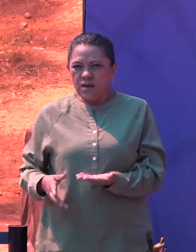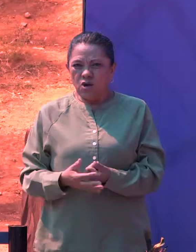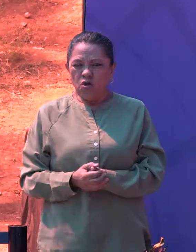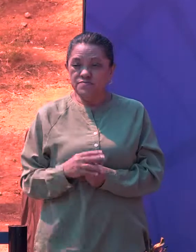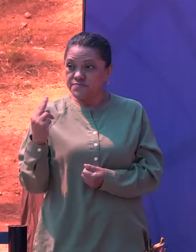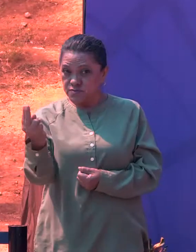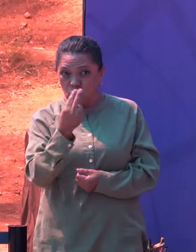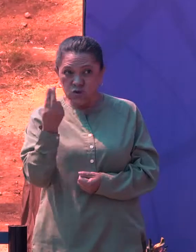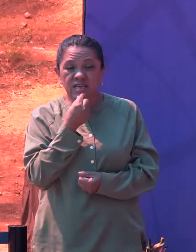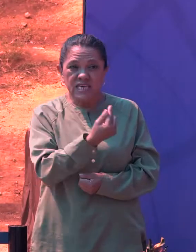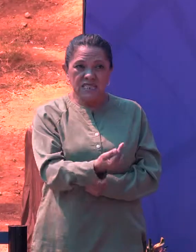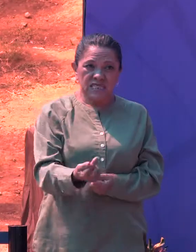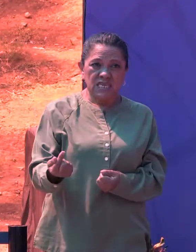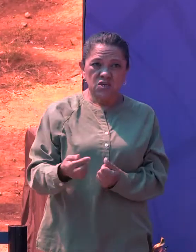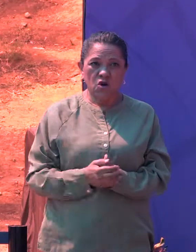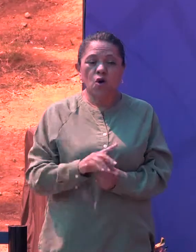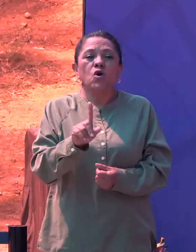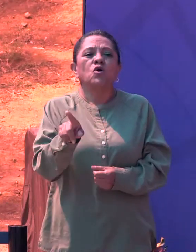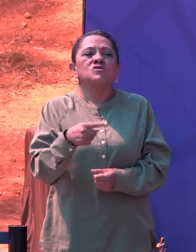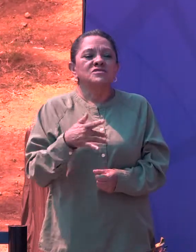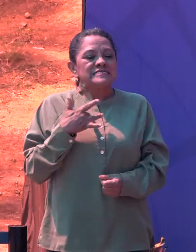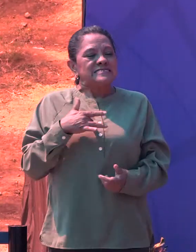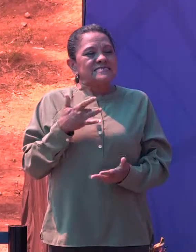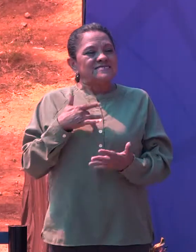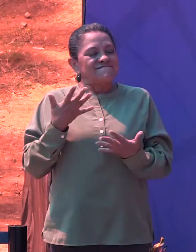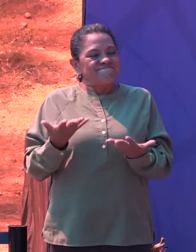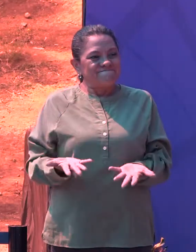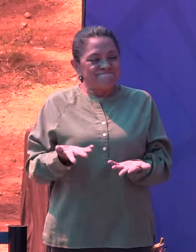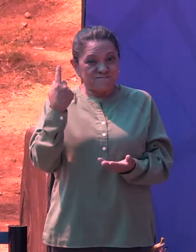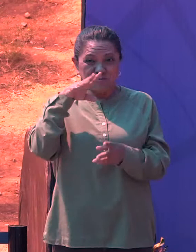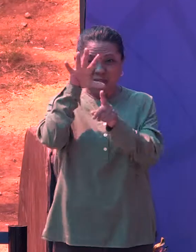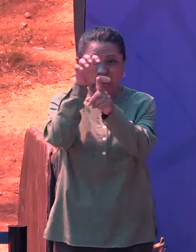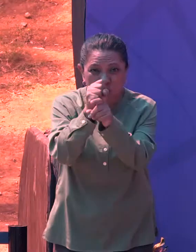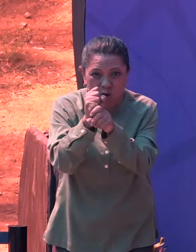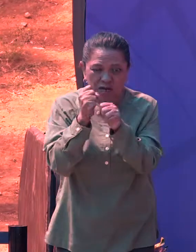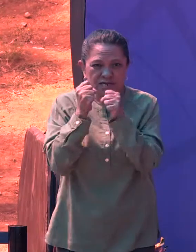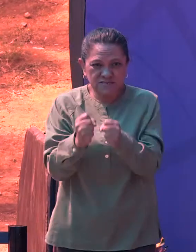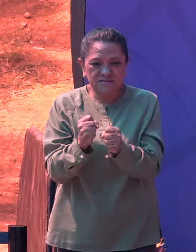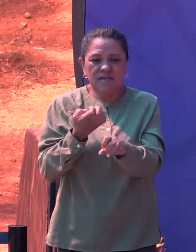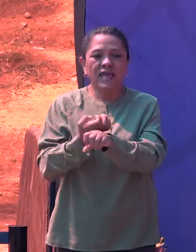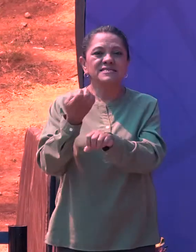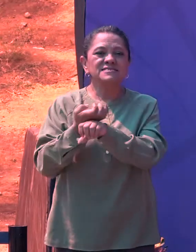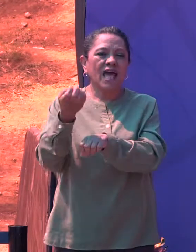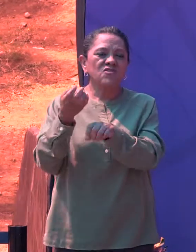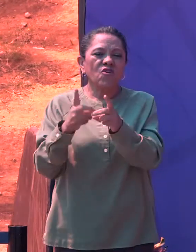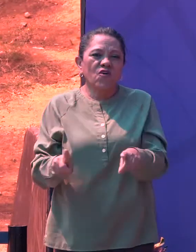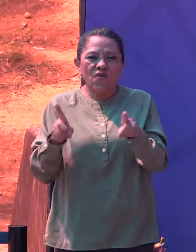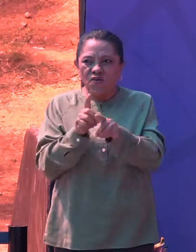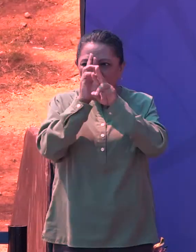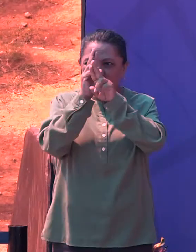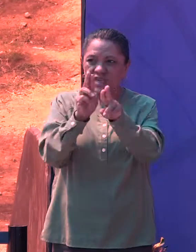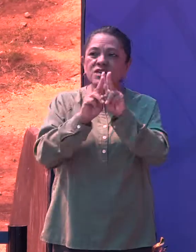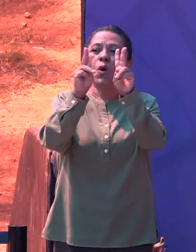Ustedes, niños, son nuestra inspiración para lograr consolidar un Estado digno, en